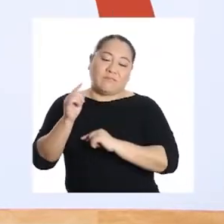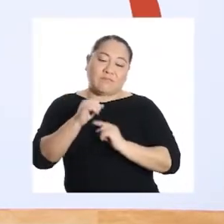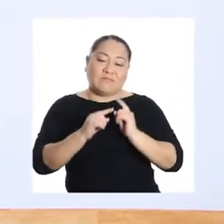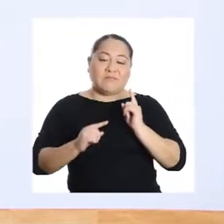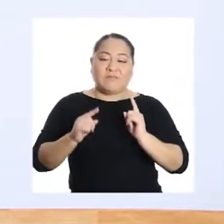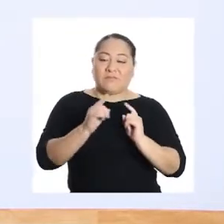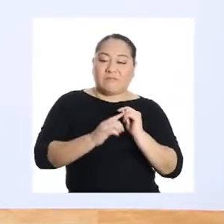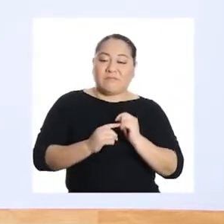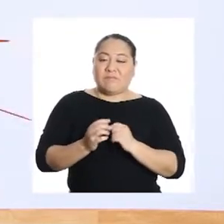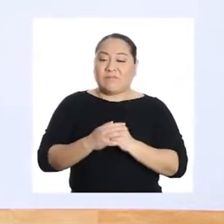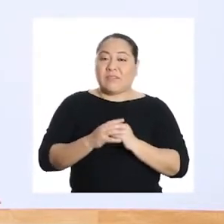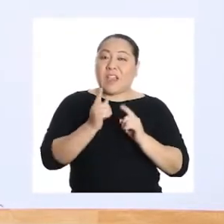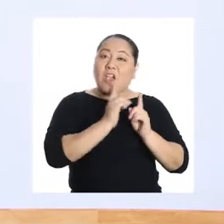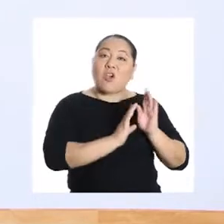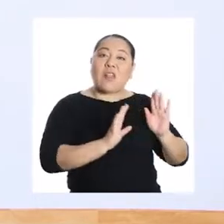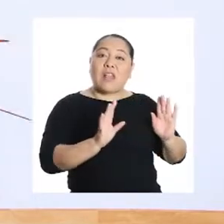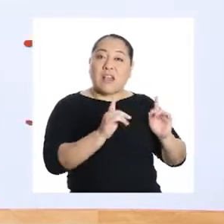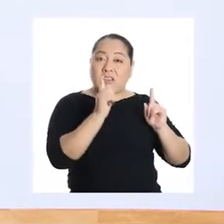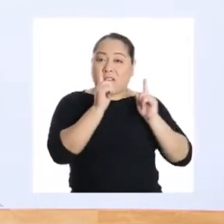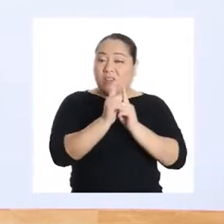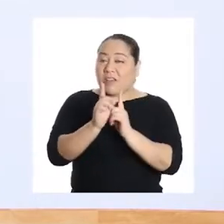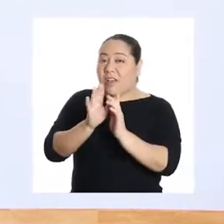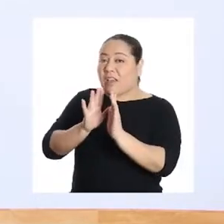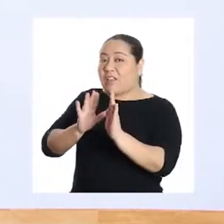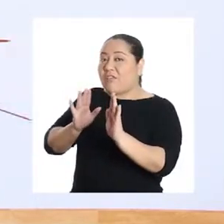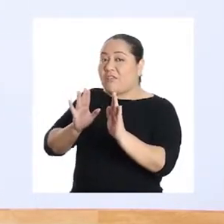¡Eso es! ¡Y al lado!